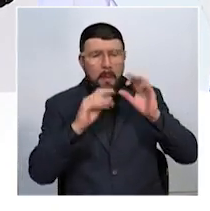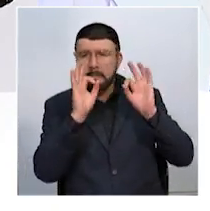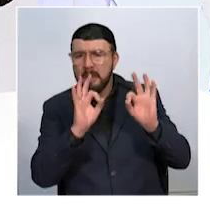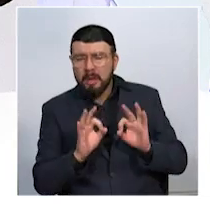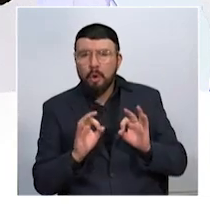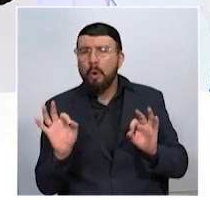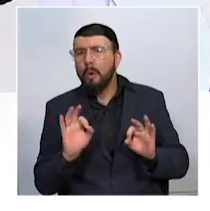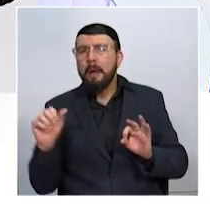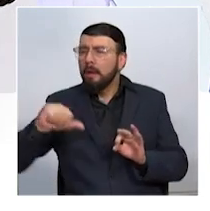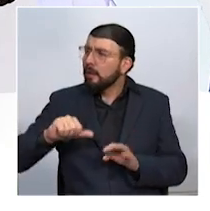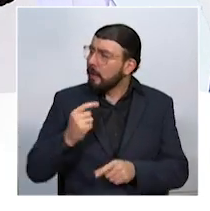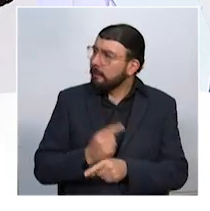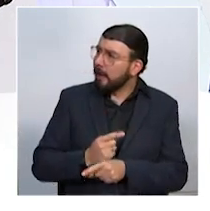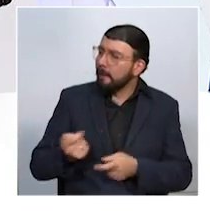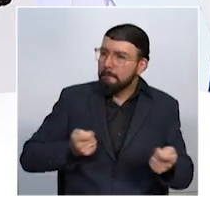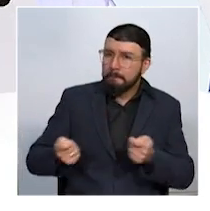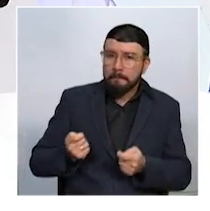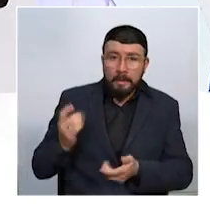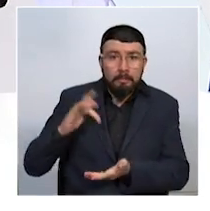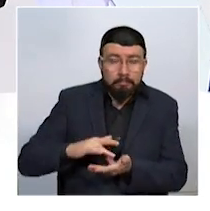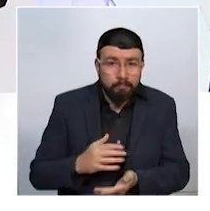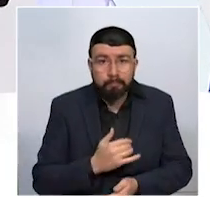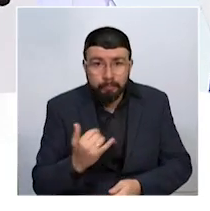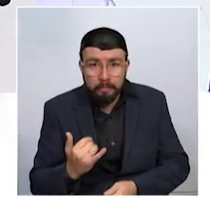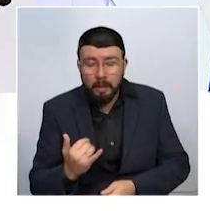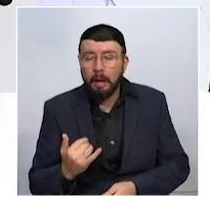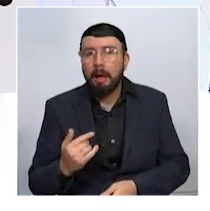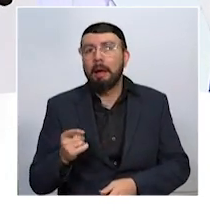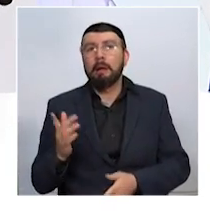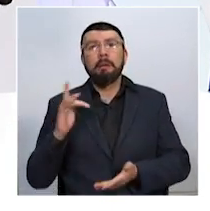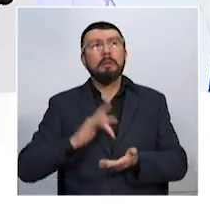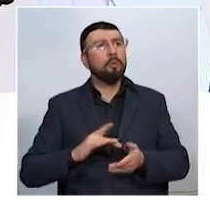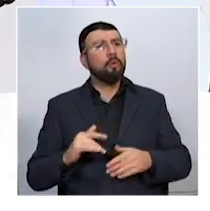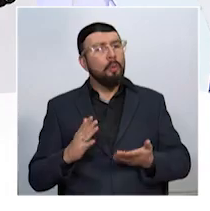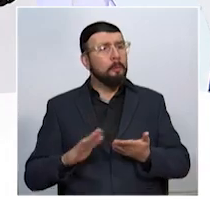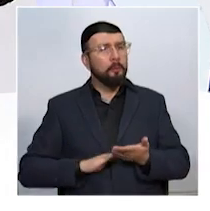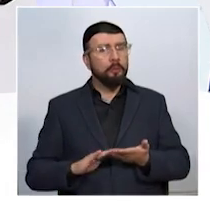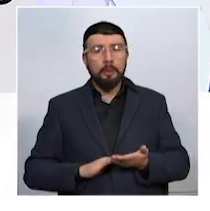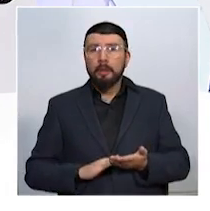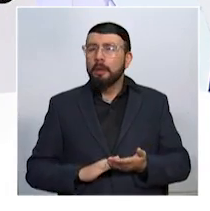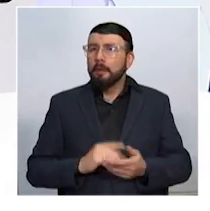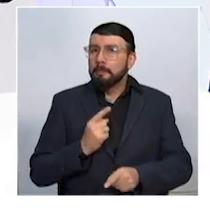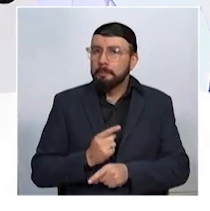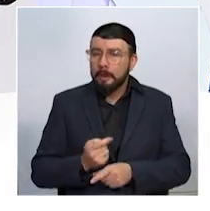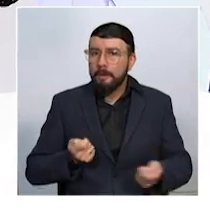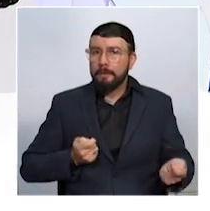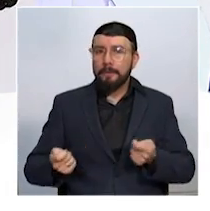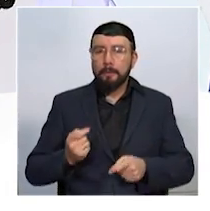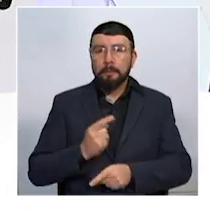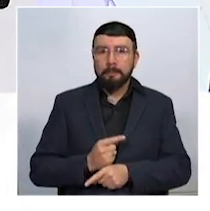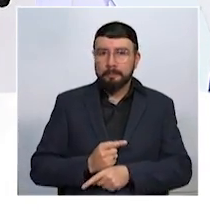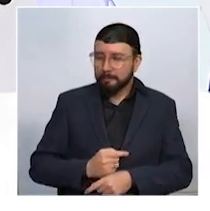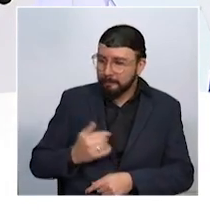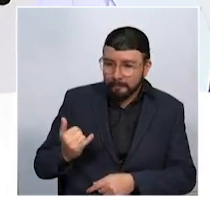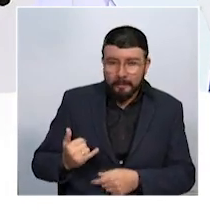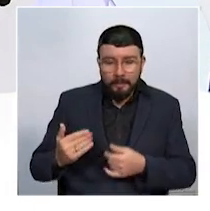que dan la bienvenida a estos niños y niñas diariamente para recibir clases. Vamos a ver cómo están en este momento los departamentos de Caldas, Quindir y Zeralda,